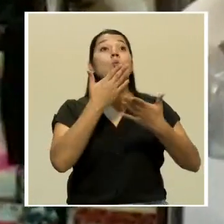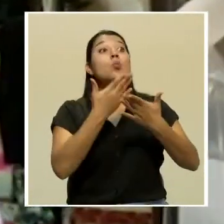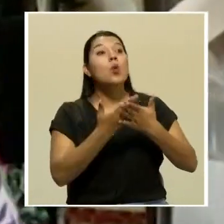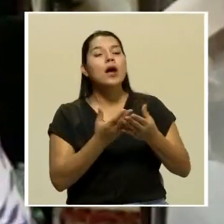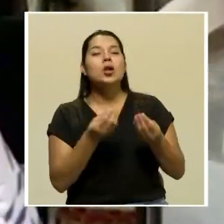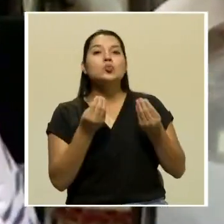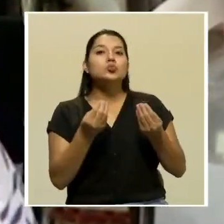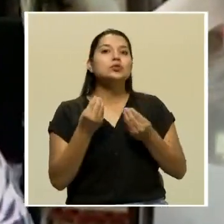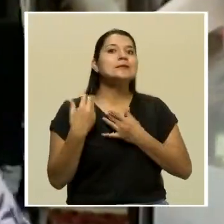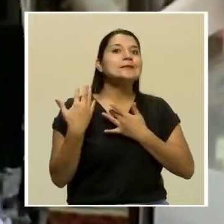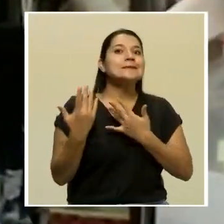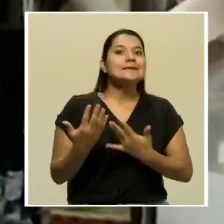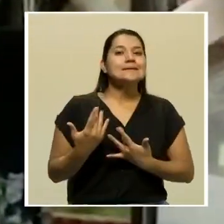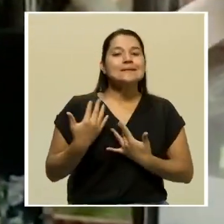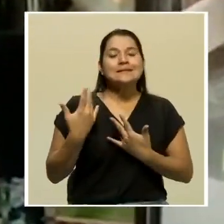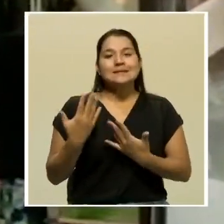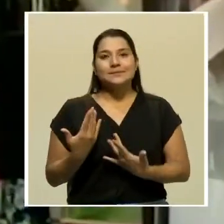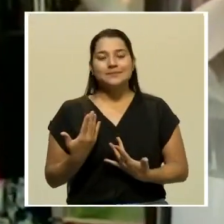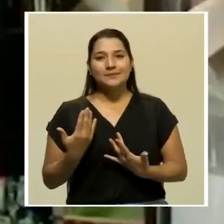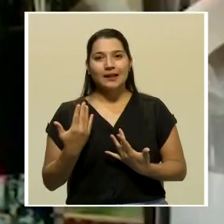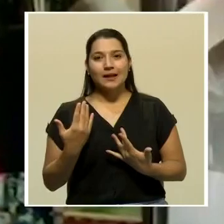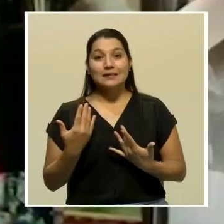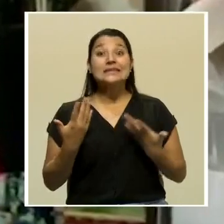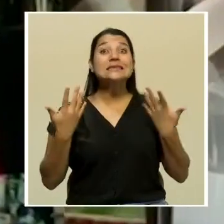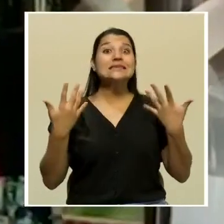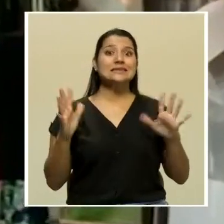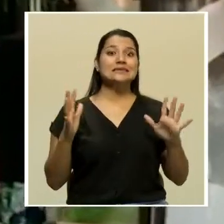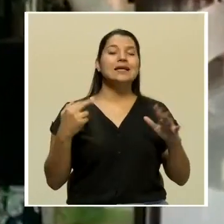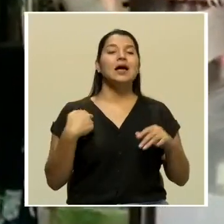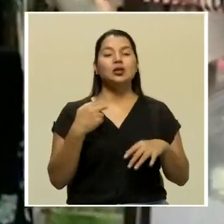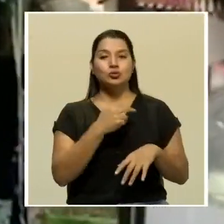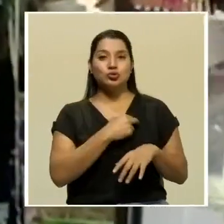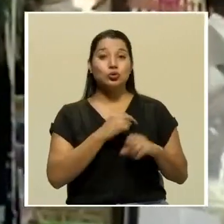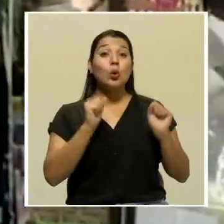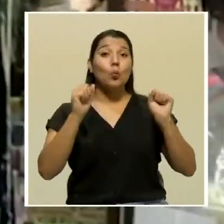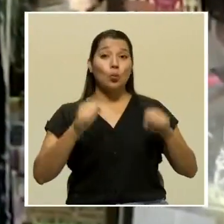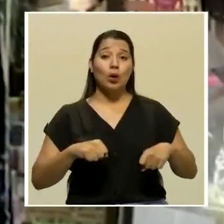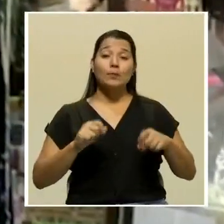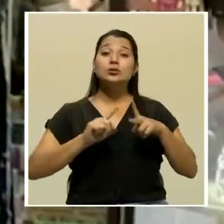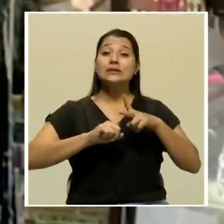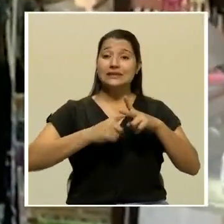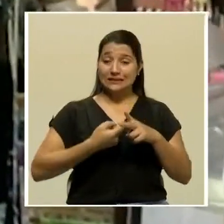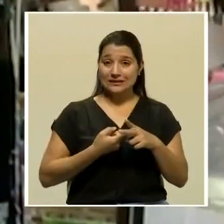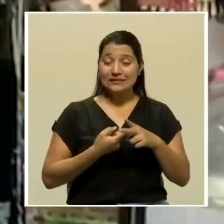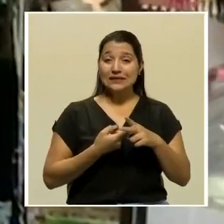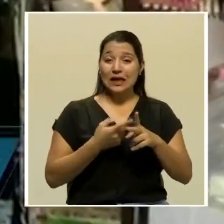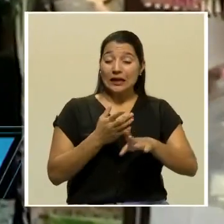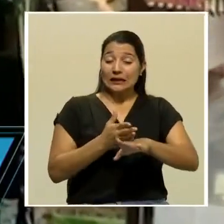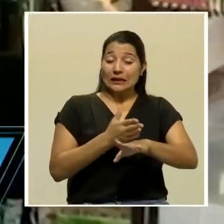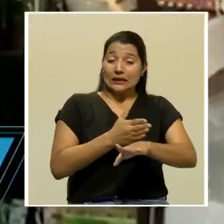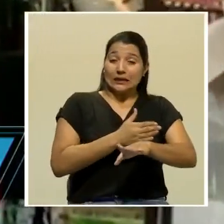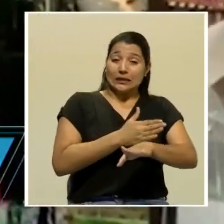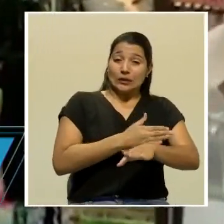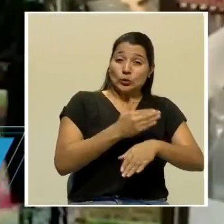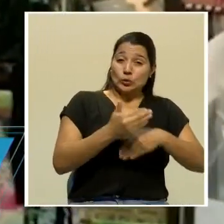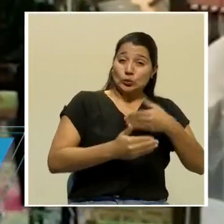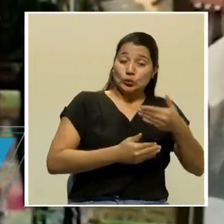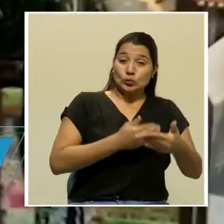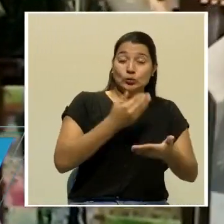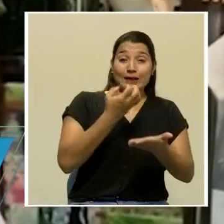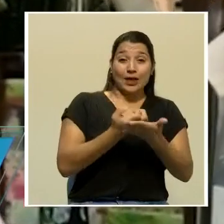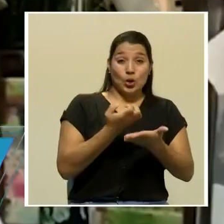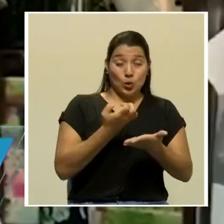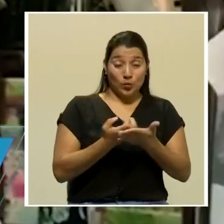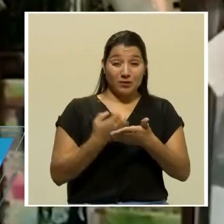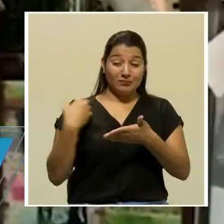expectativas de que al fin vamos a poder iniciar la recuperación de todo